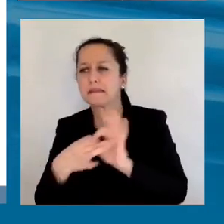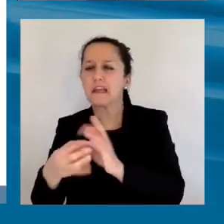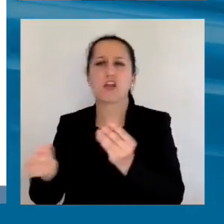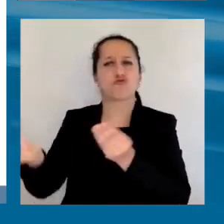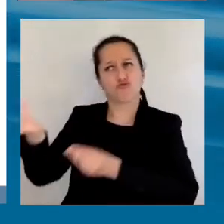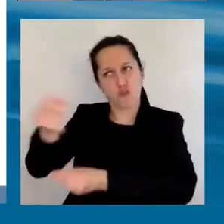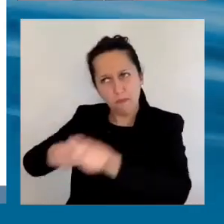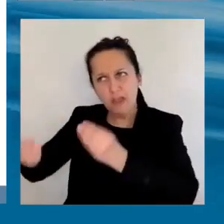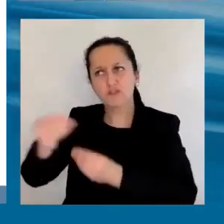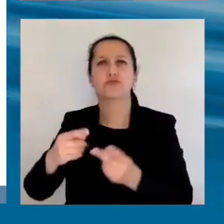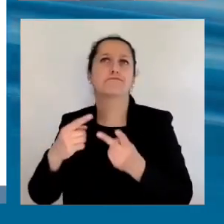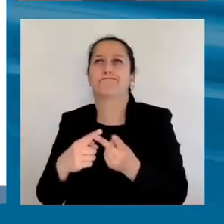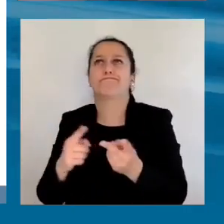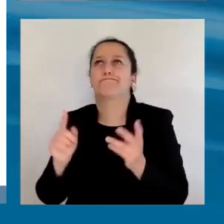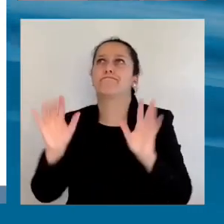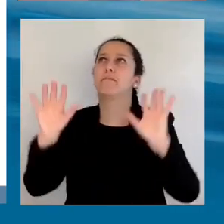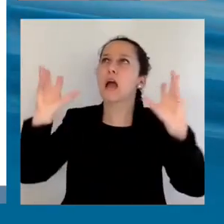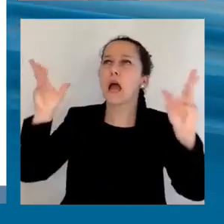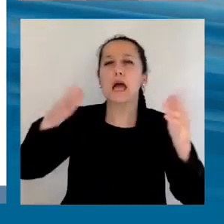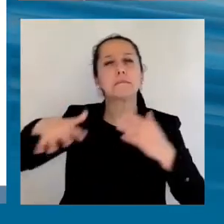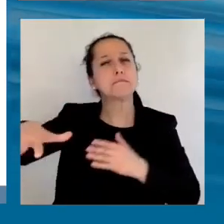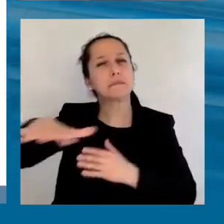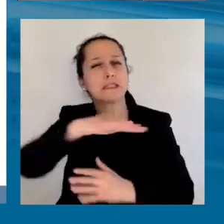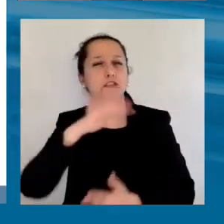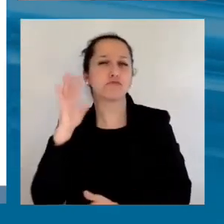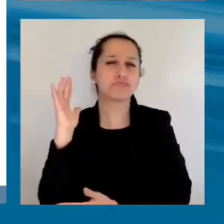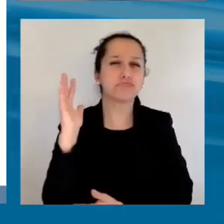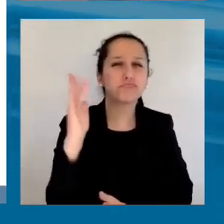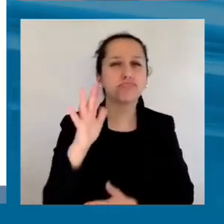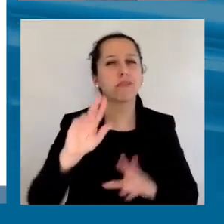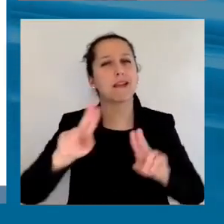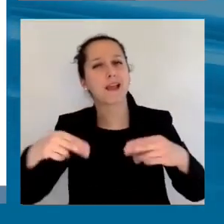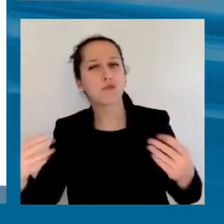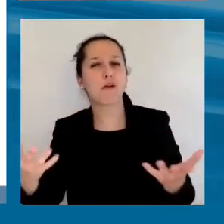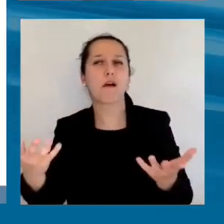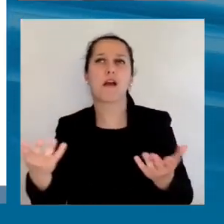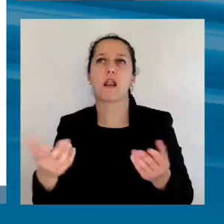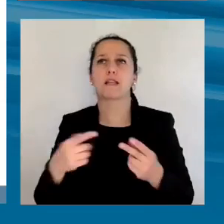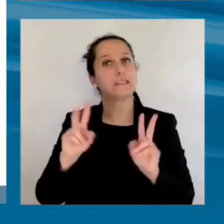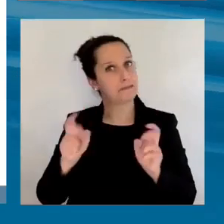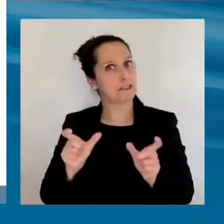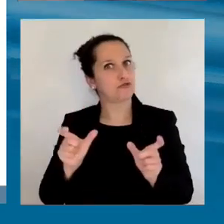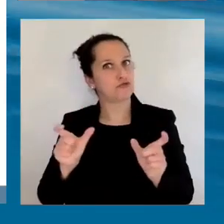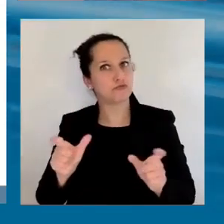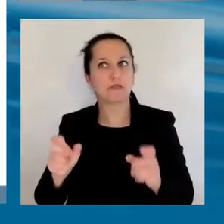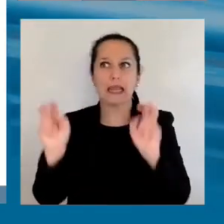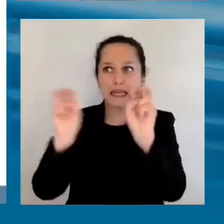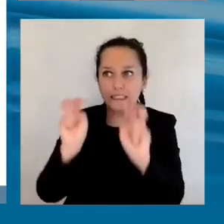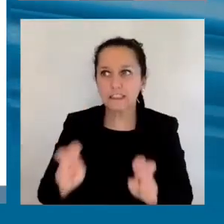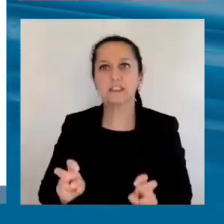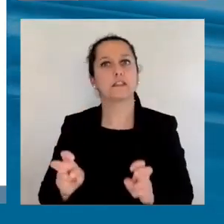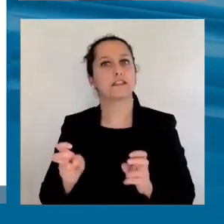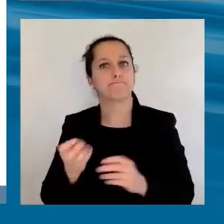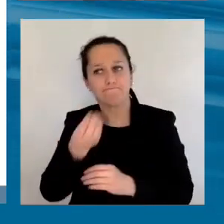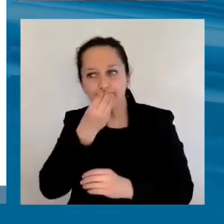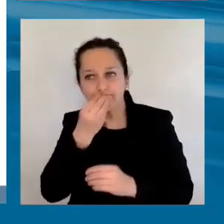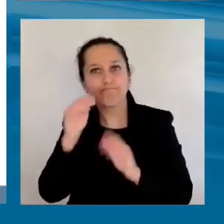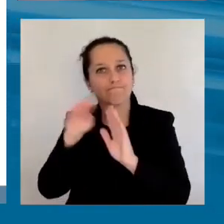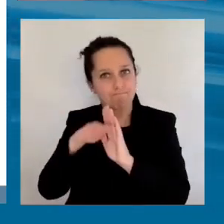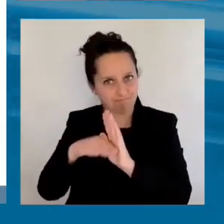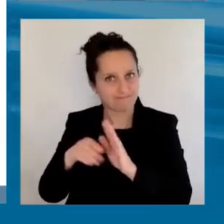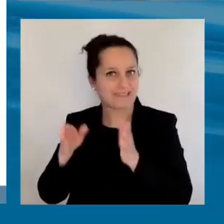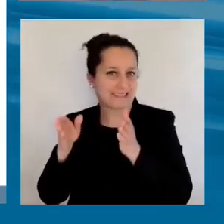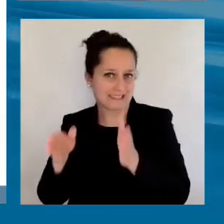ambientales. Entonces, con este tema de seguridad, de energética, de seguridad, de suministro, etc. Eso es muy diferente